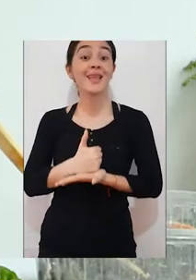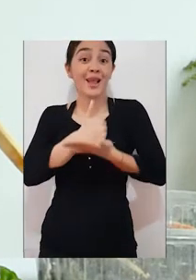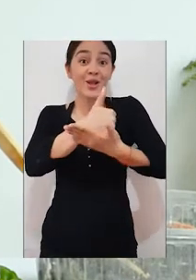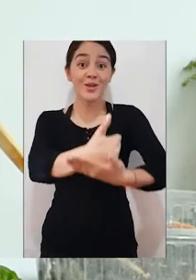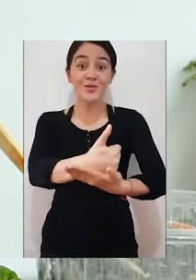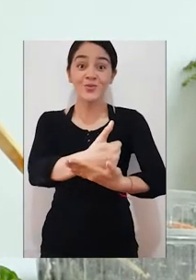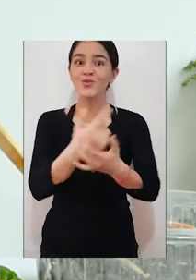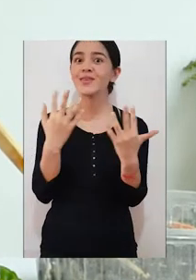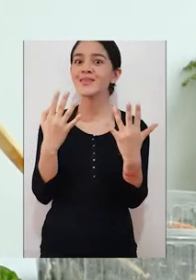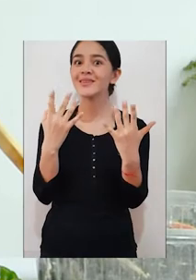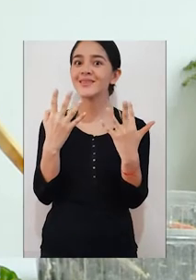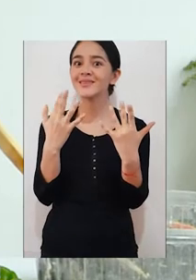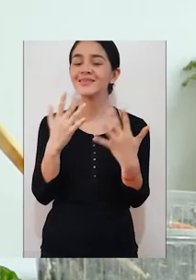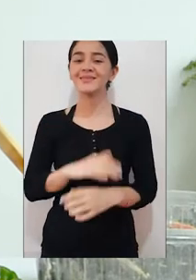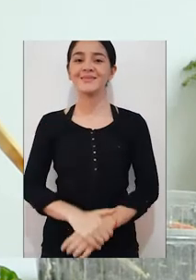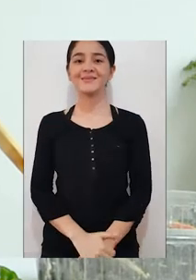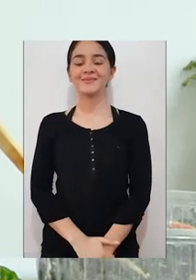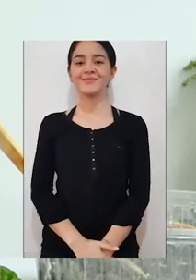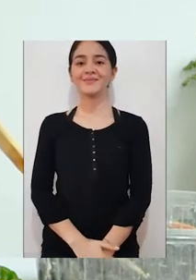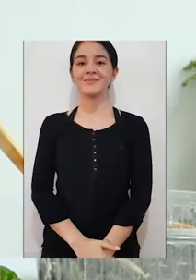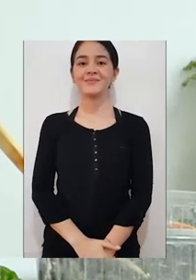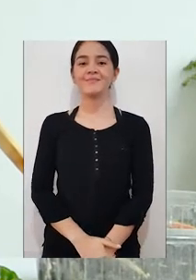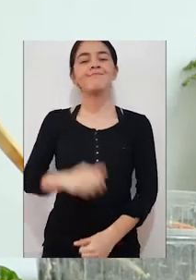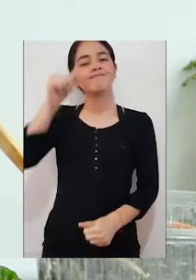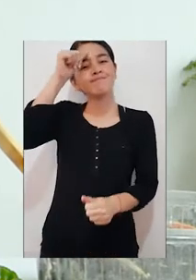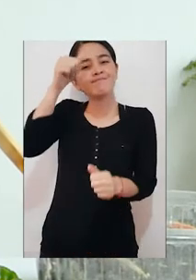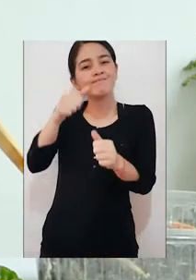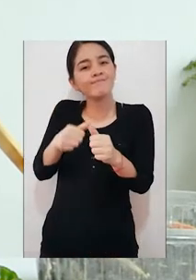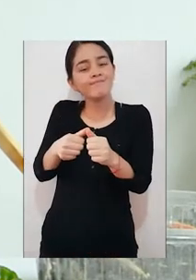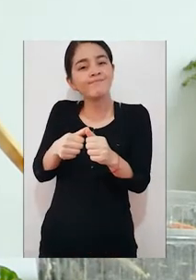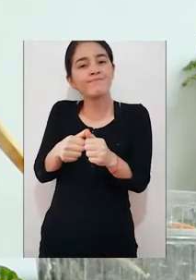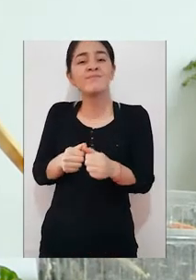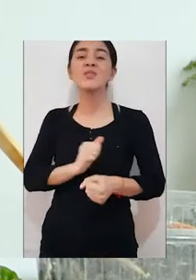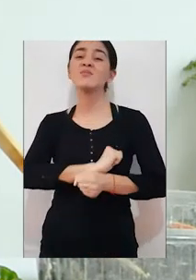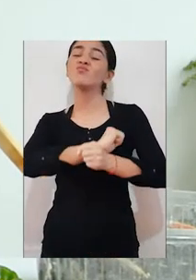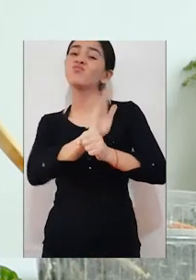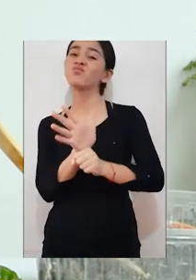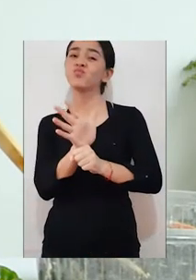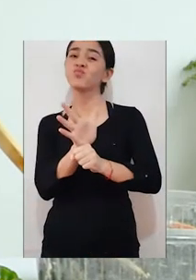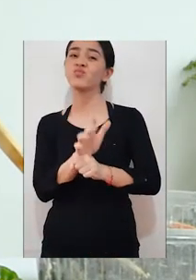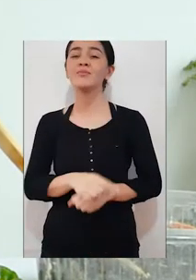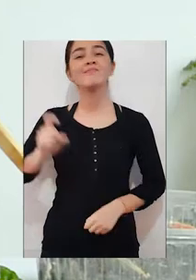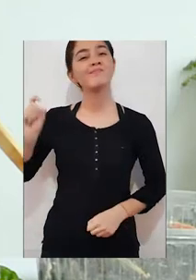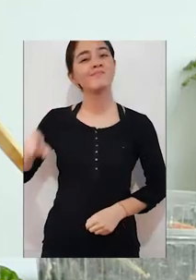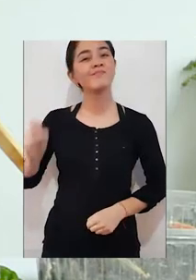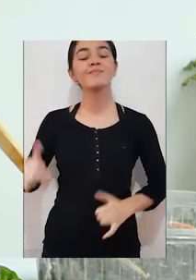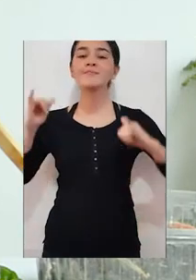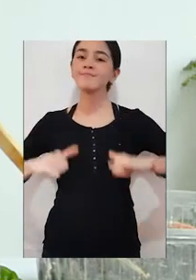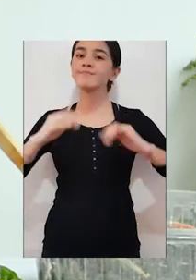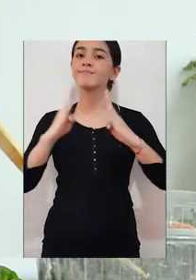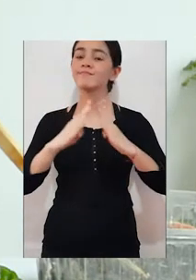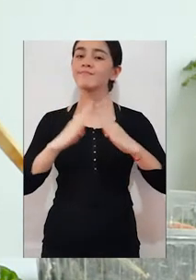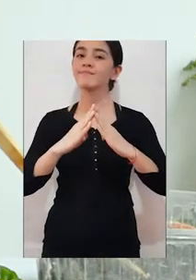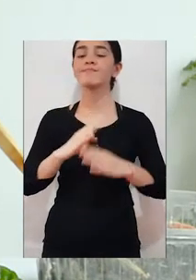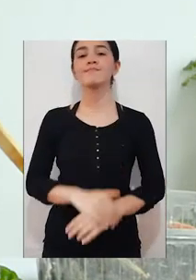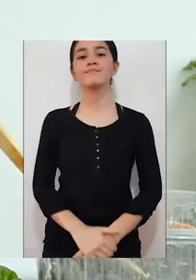motor fino, en el caso de los dedos. Recuerden que con la cuarentena debemos tratar de estar en casa, tenemos que